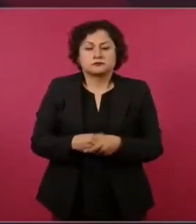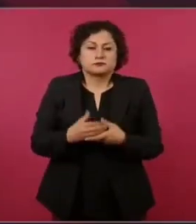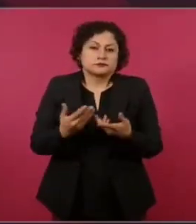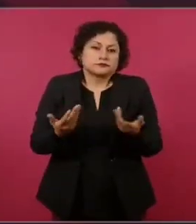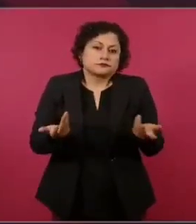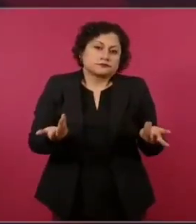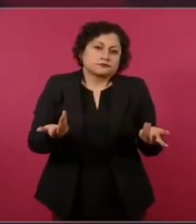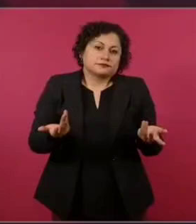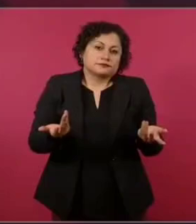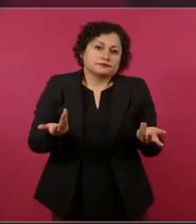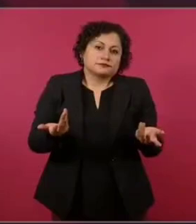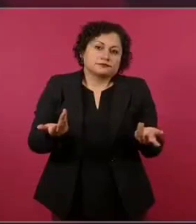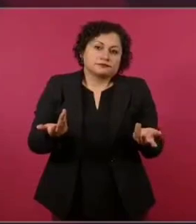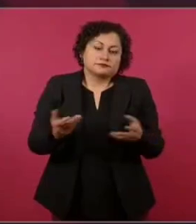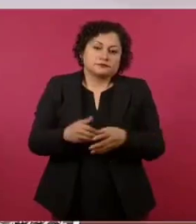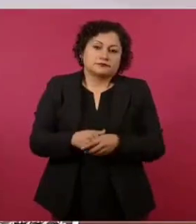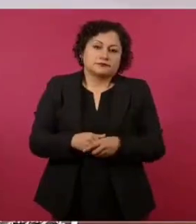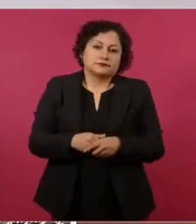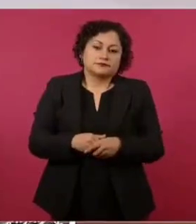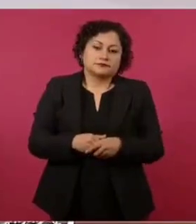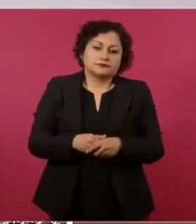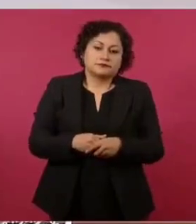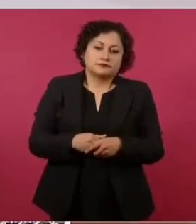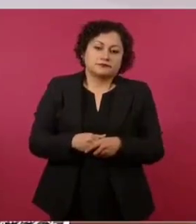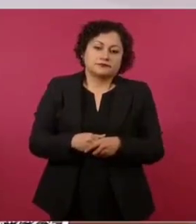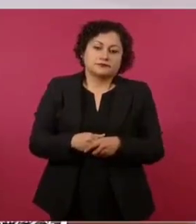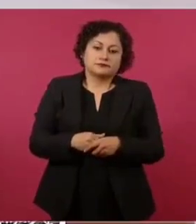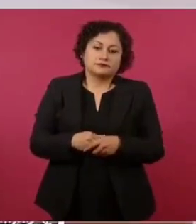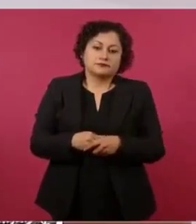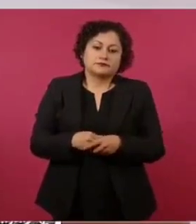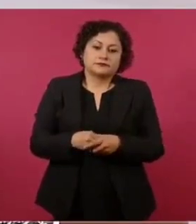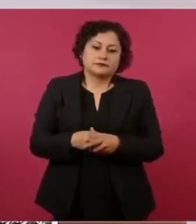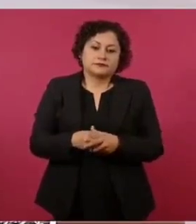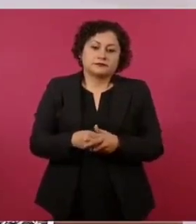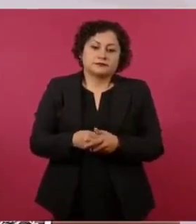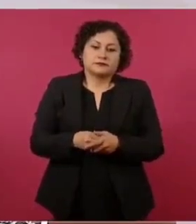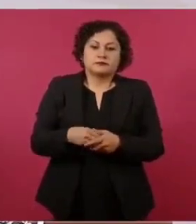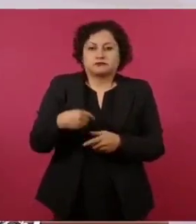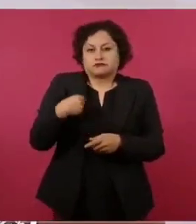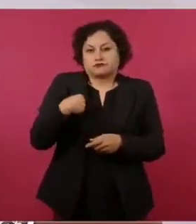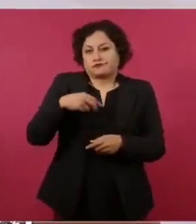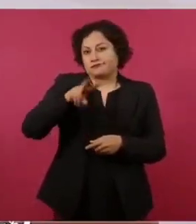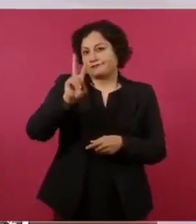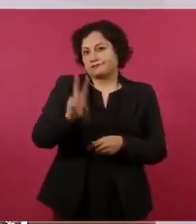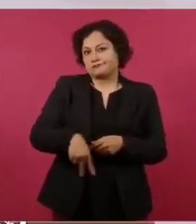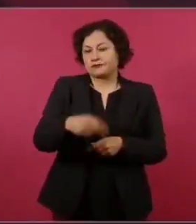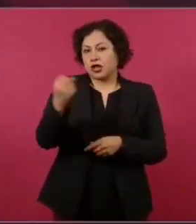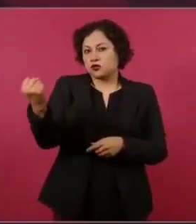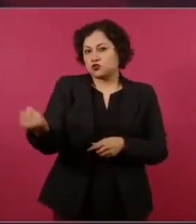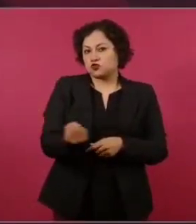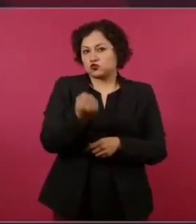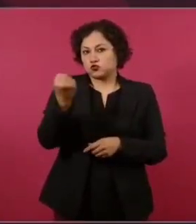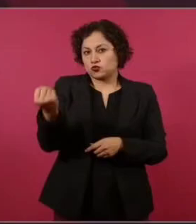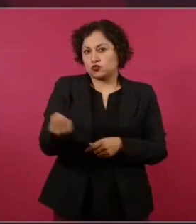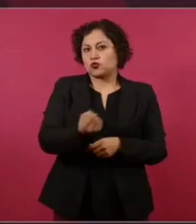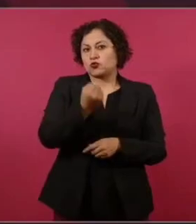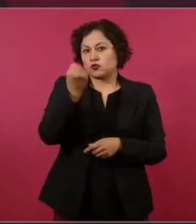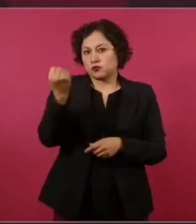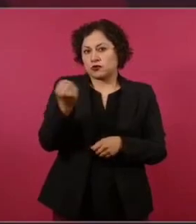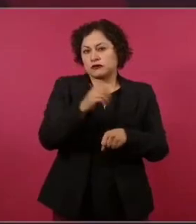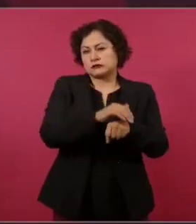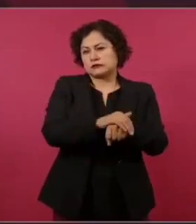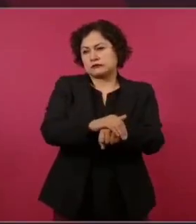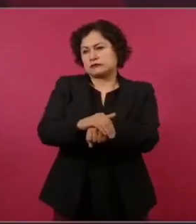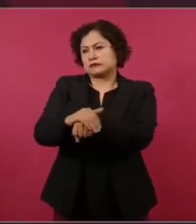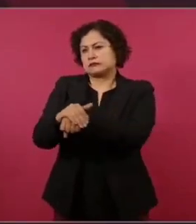un afortunado, porque tengo